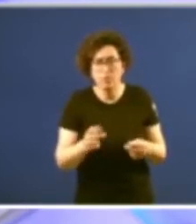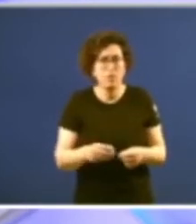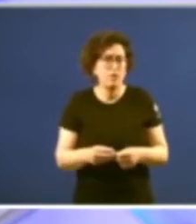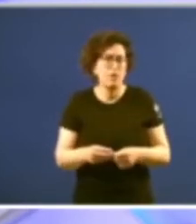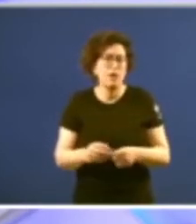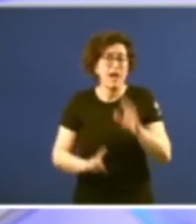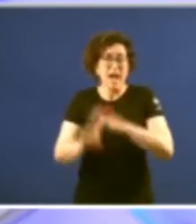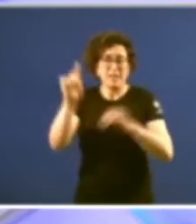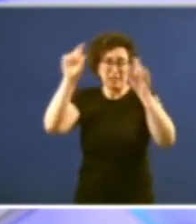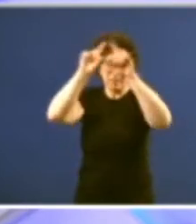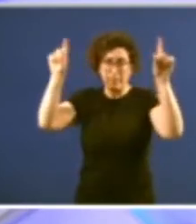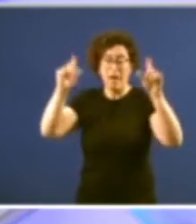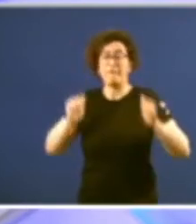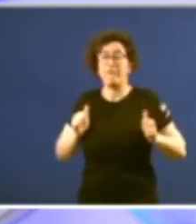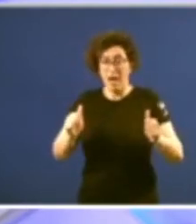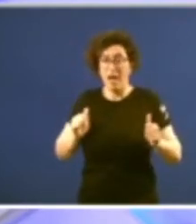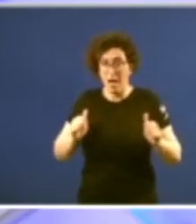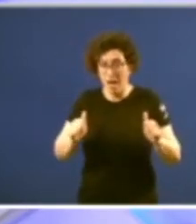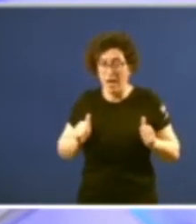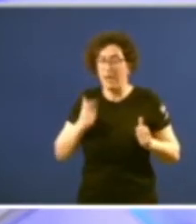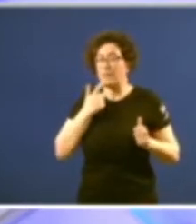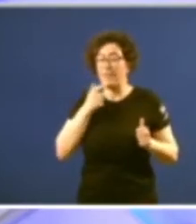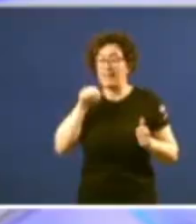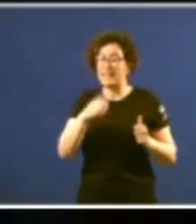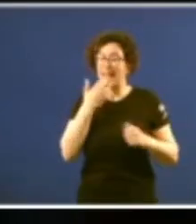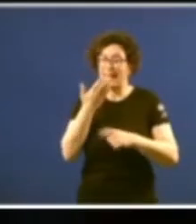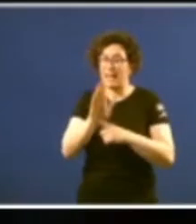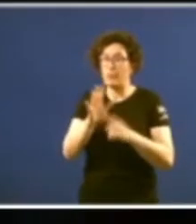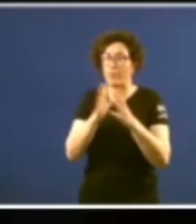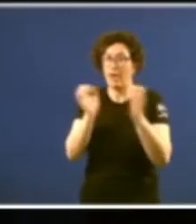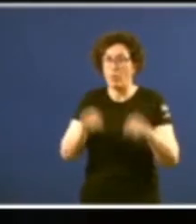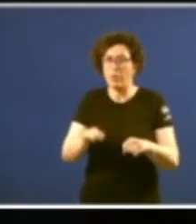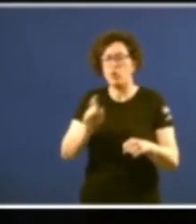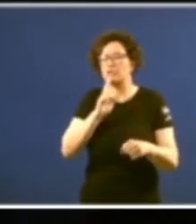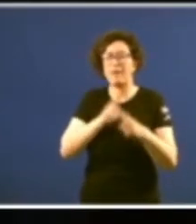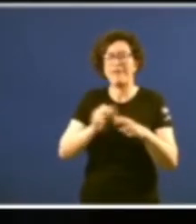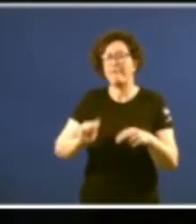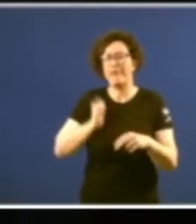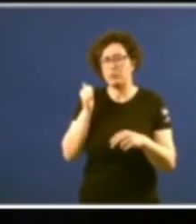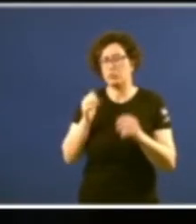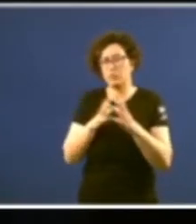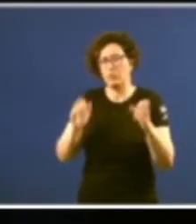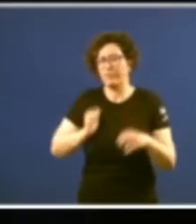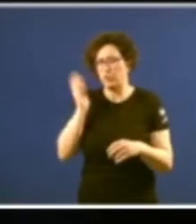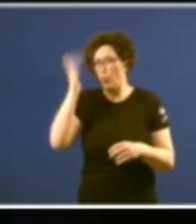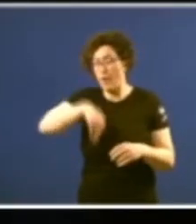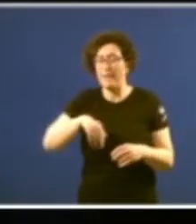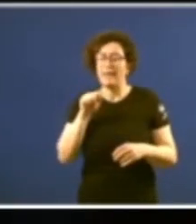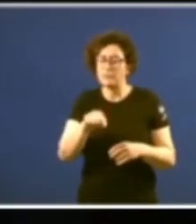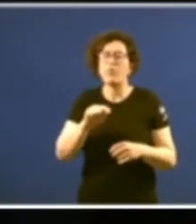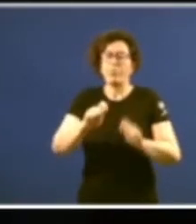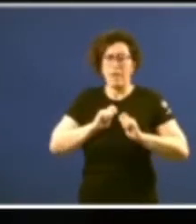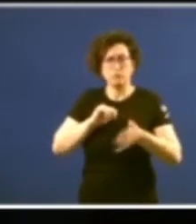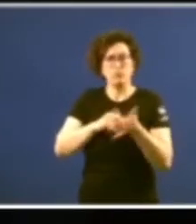arriba de todo Manuel Fraga este ejemplo de acuerdo non de consensos falsos ha permitido llegar a esta solución final